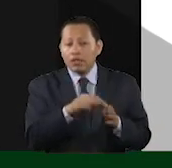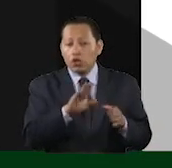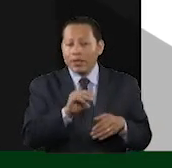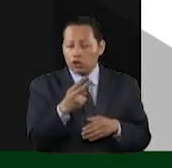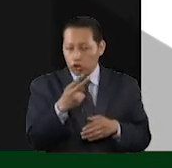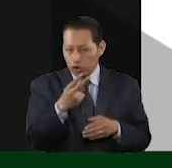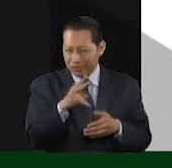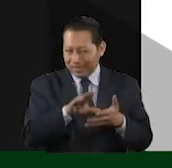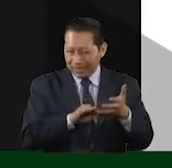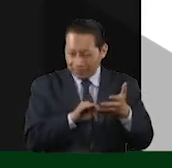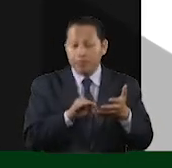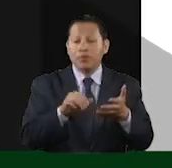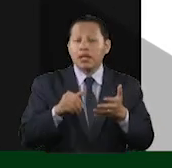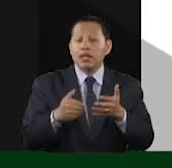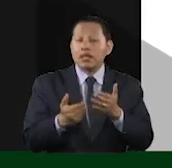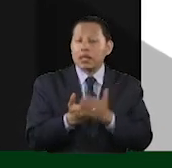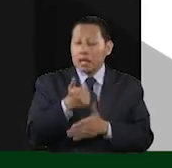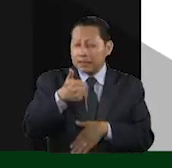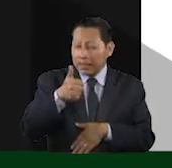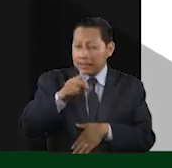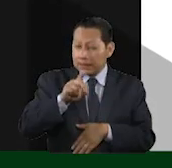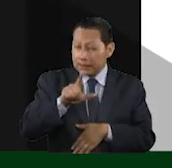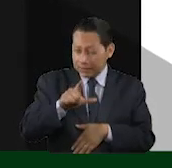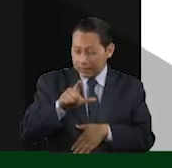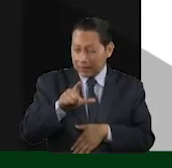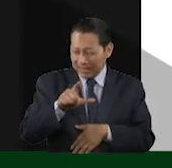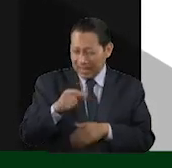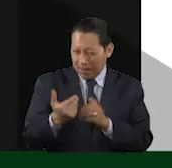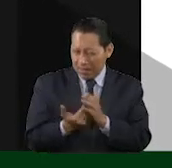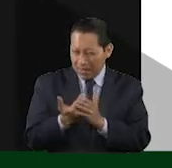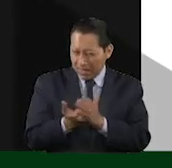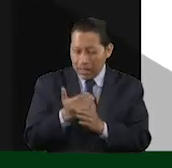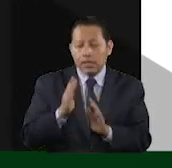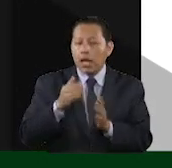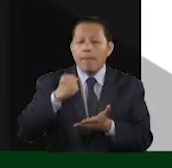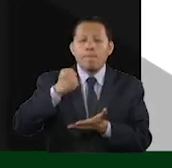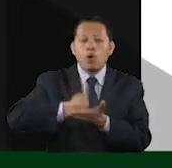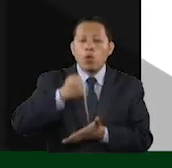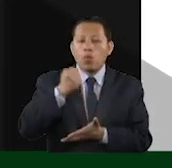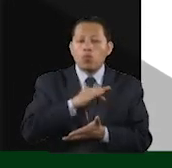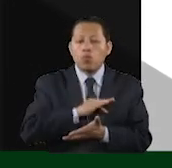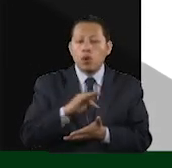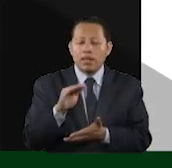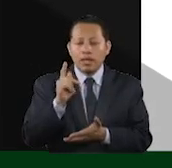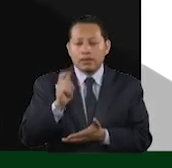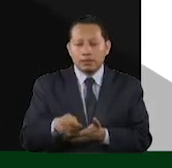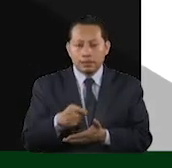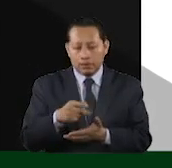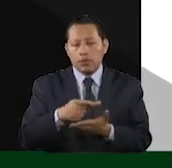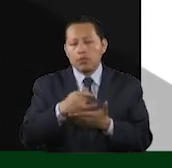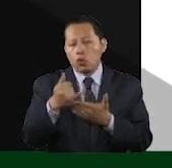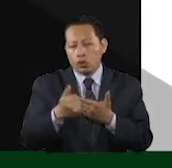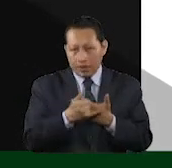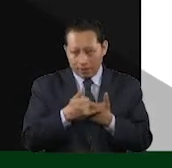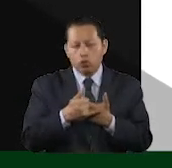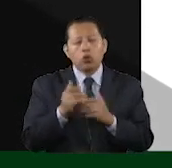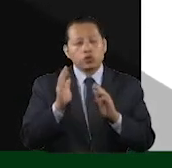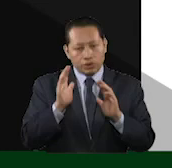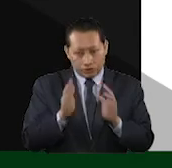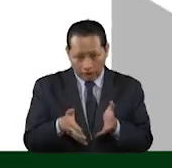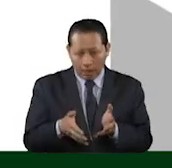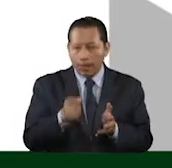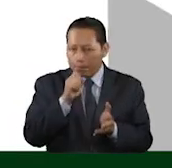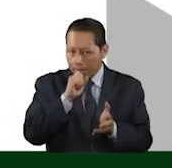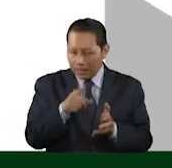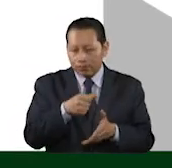a las 6 de la mañana con 36 minutos de este jueves el proyecto de decreto del Presupuesto de Egresos de la Federación para el Ejercicio